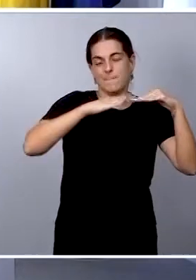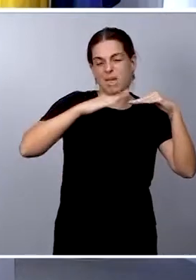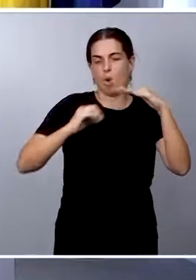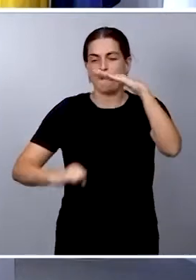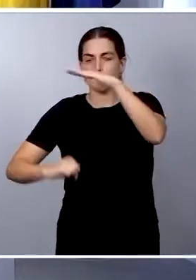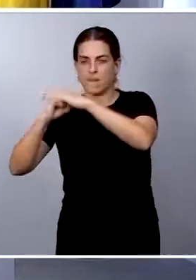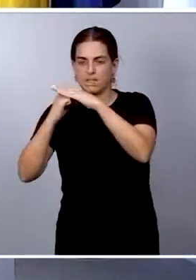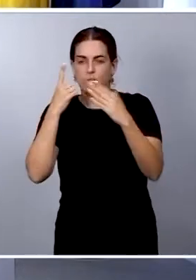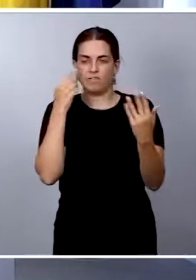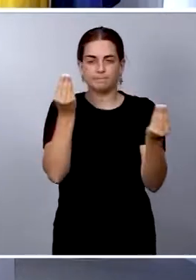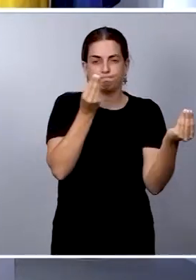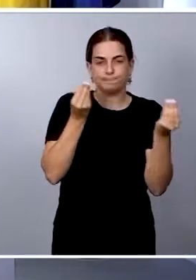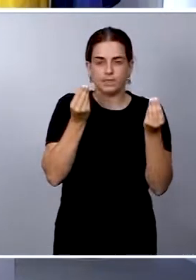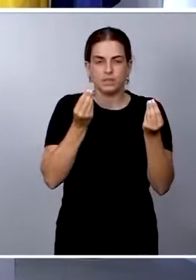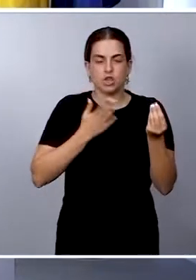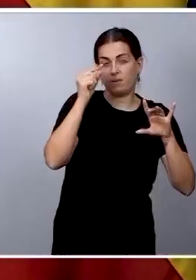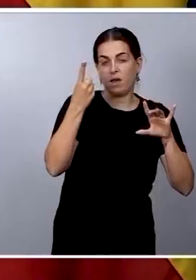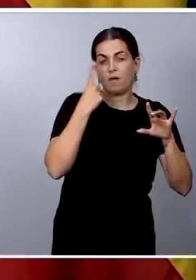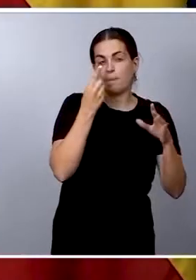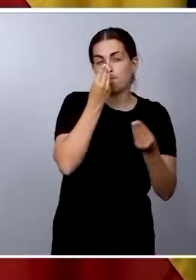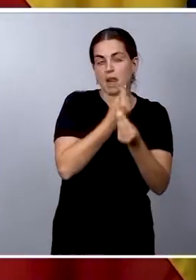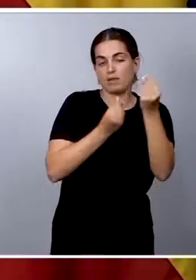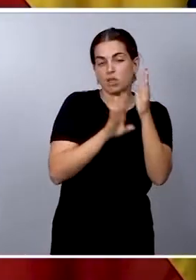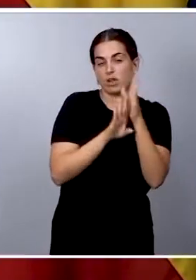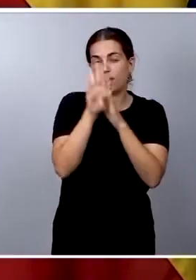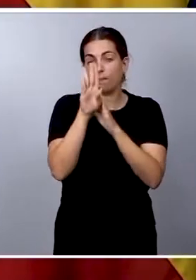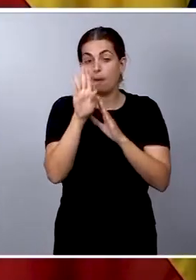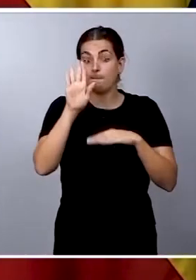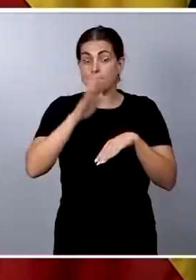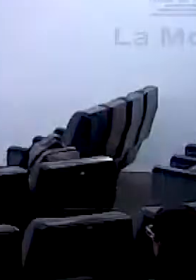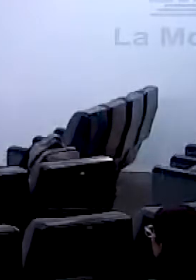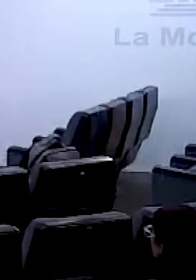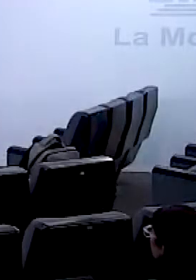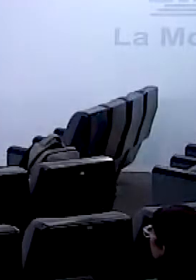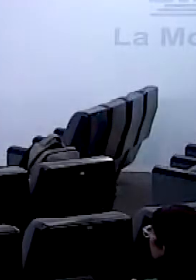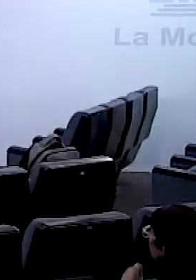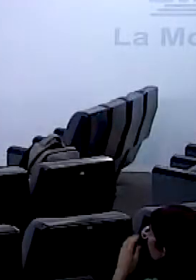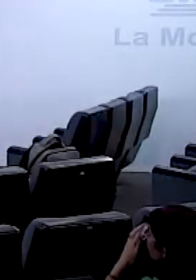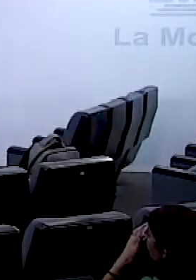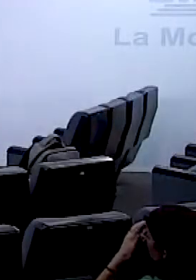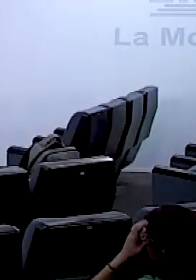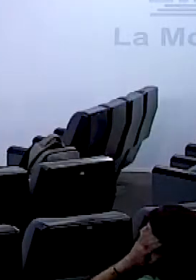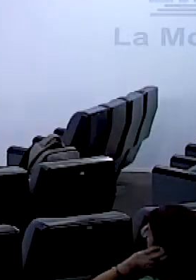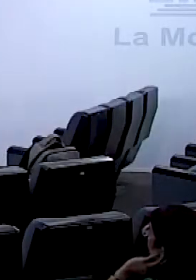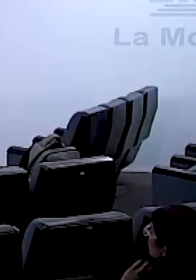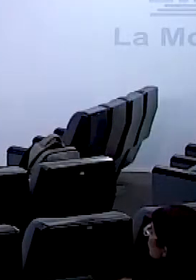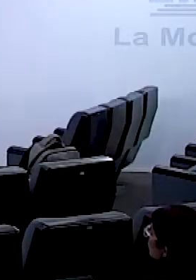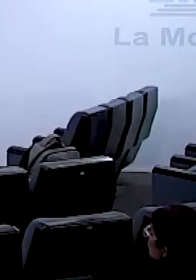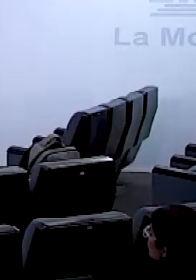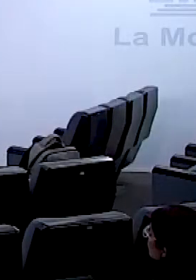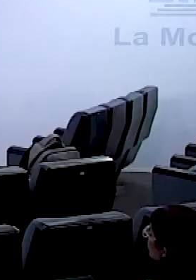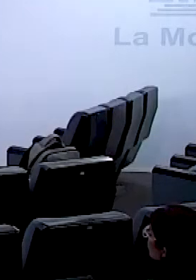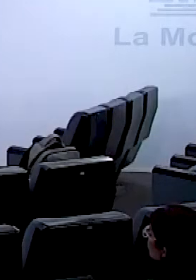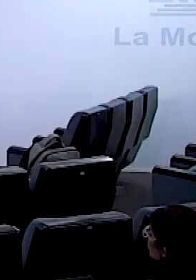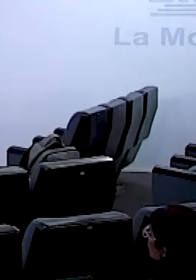ocho décimas su estimación para 2023, hasta el 2,7%. Así lo ha avanzado la vicepresidenta primera